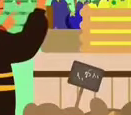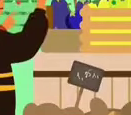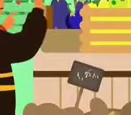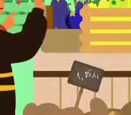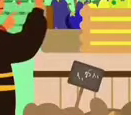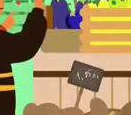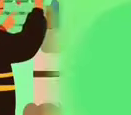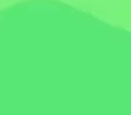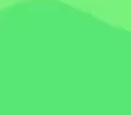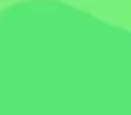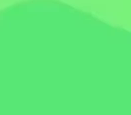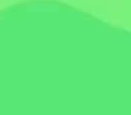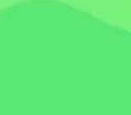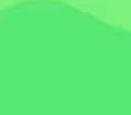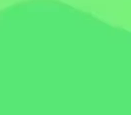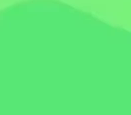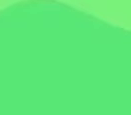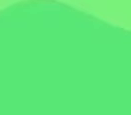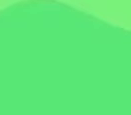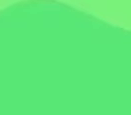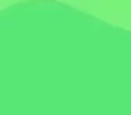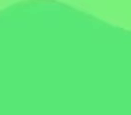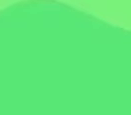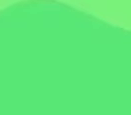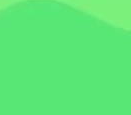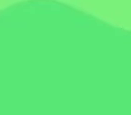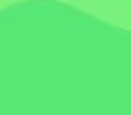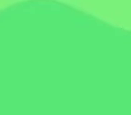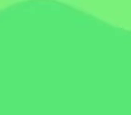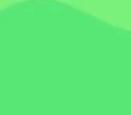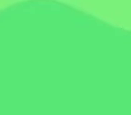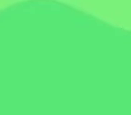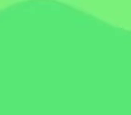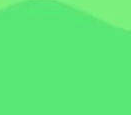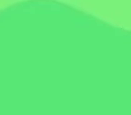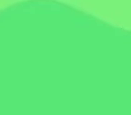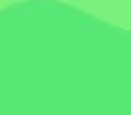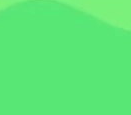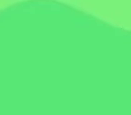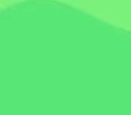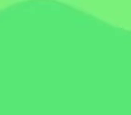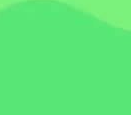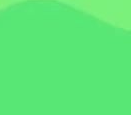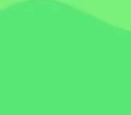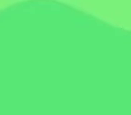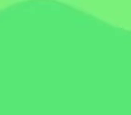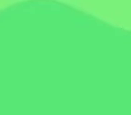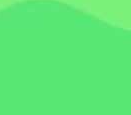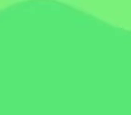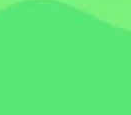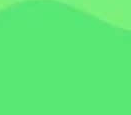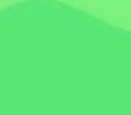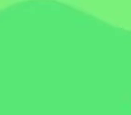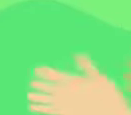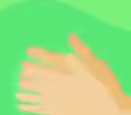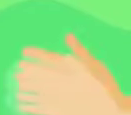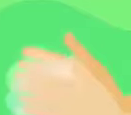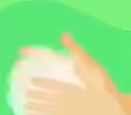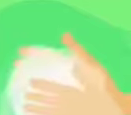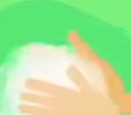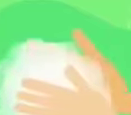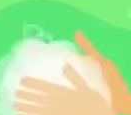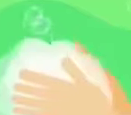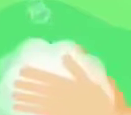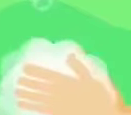familia. Usa mascarilla al salir. Evita tocar superficies. Mantén más de un metro de distancia de los demás. No te toques la cara.